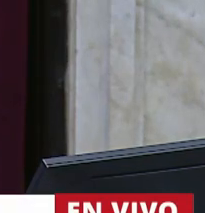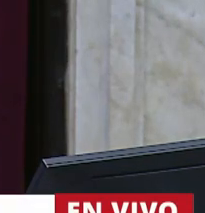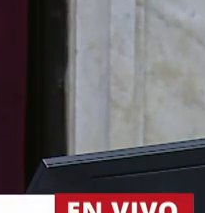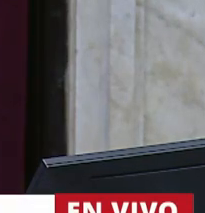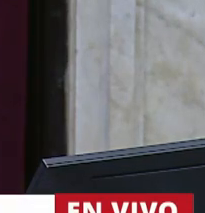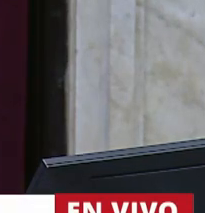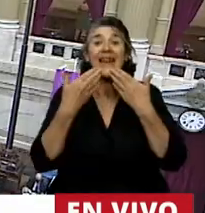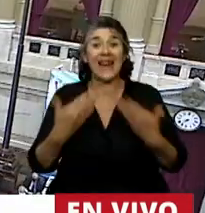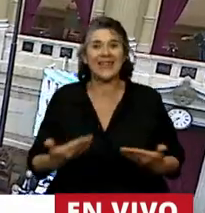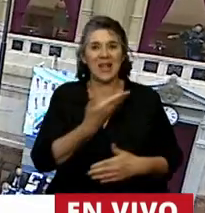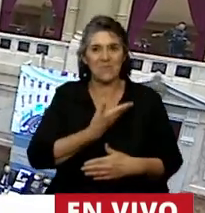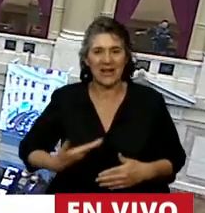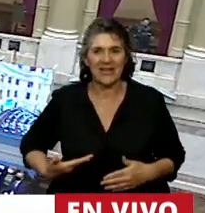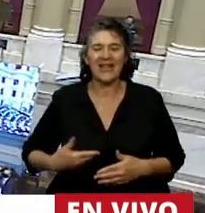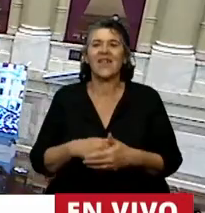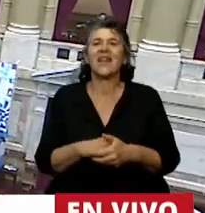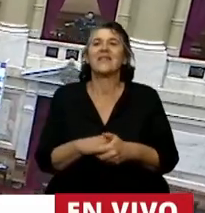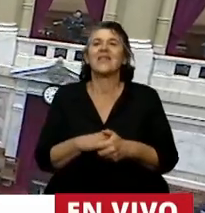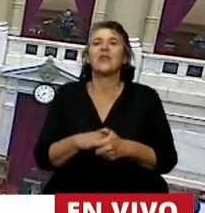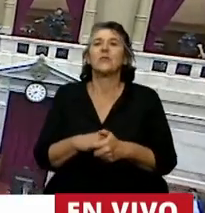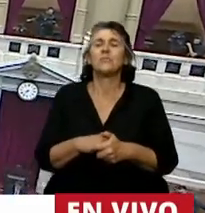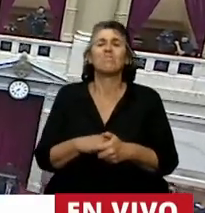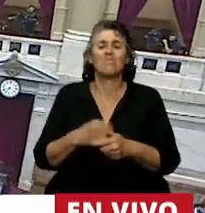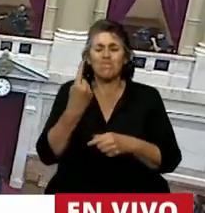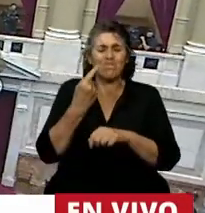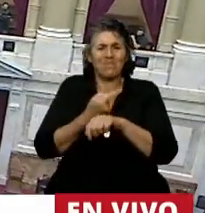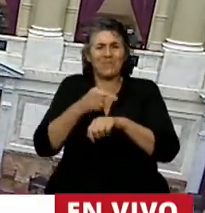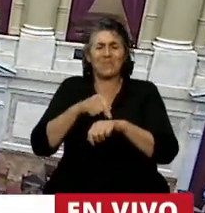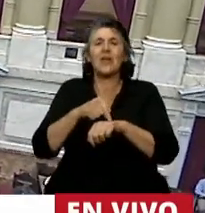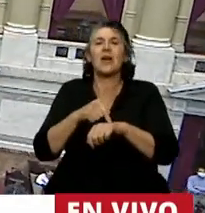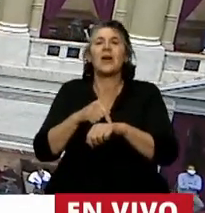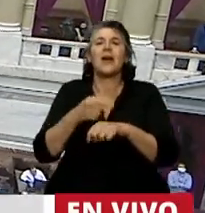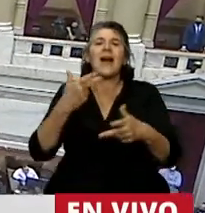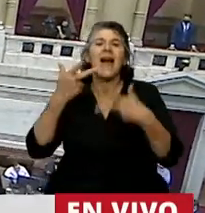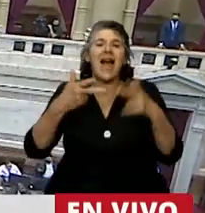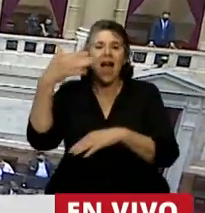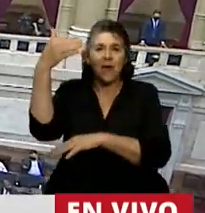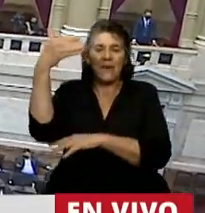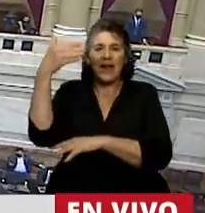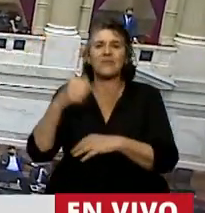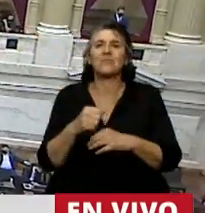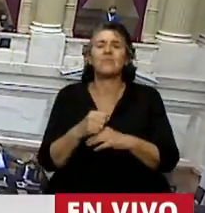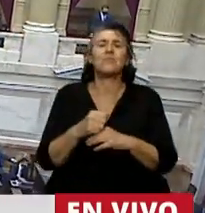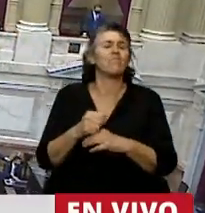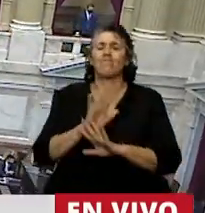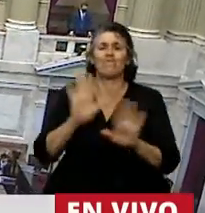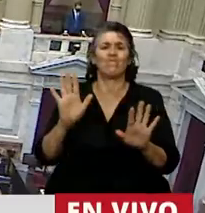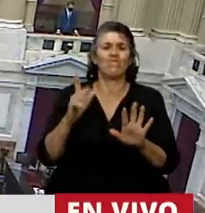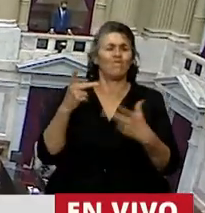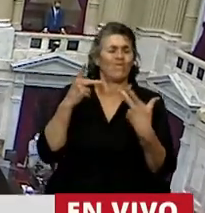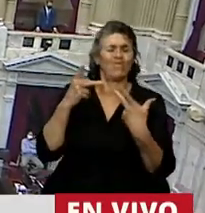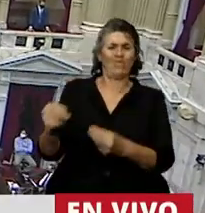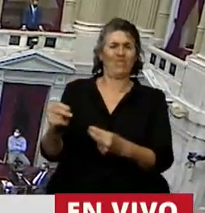Gracias, Presidente. Quiero utilizar los primeros segundos de mi intervención para expresar mi rechazo y mi